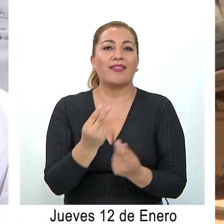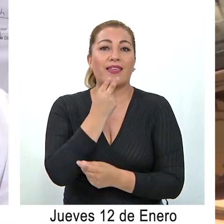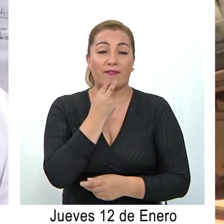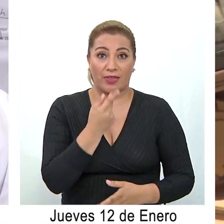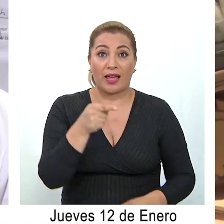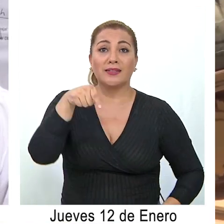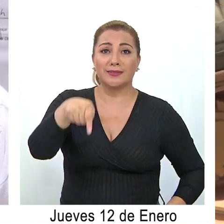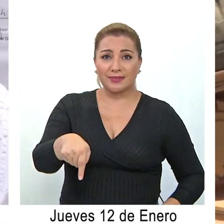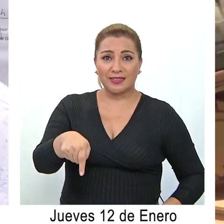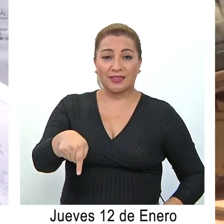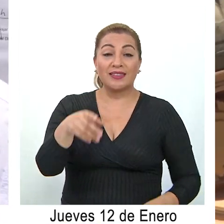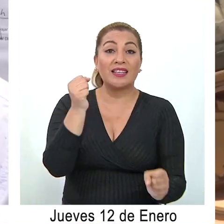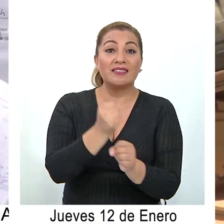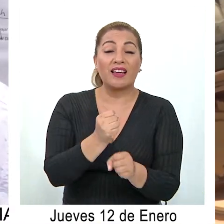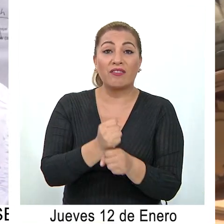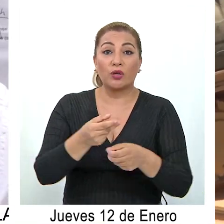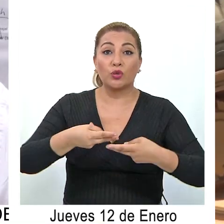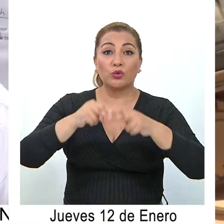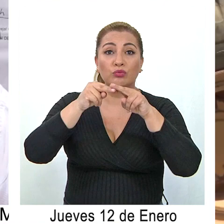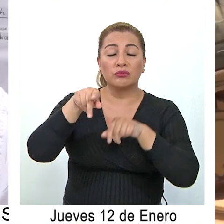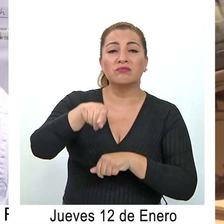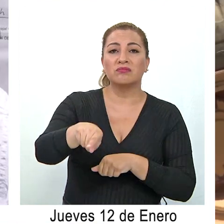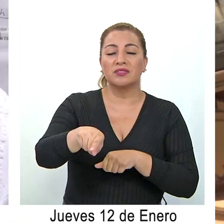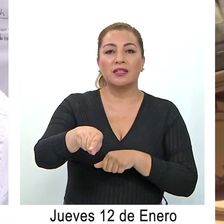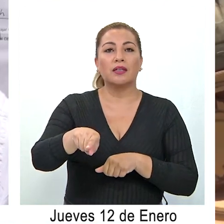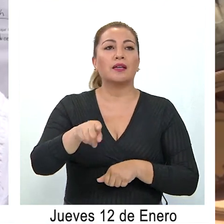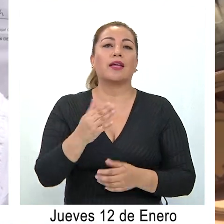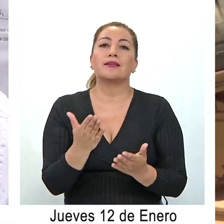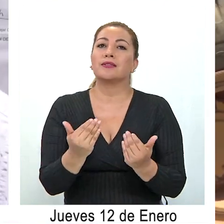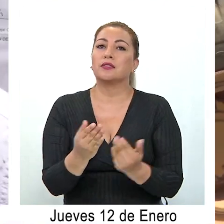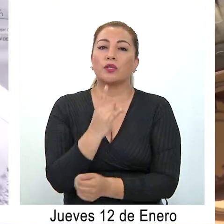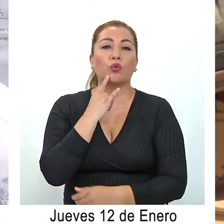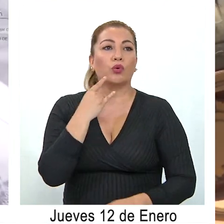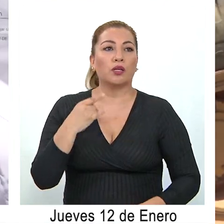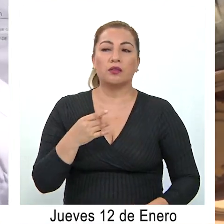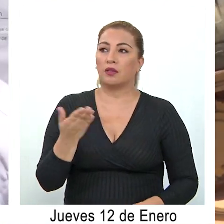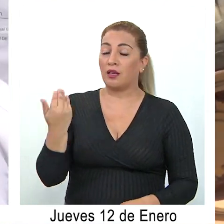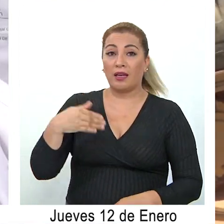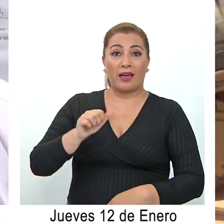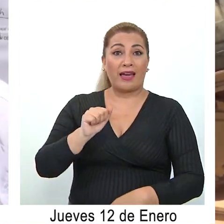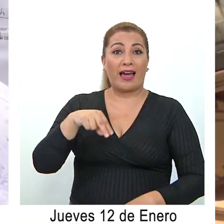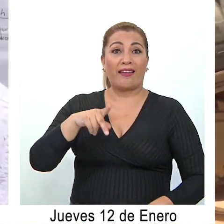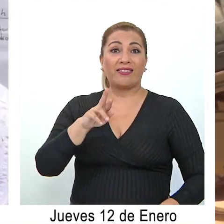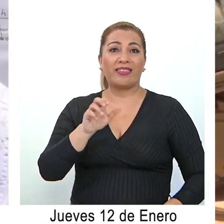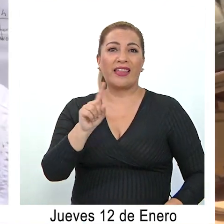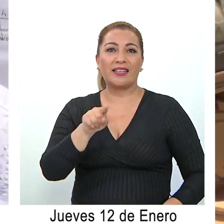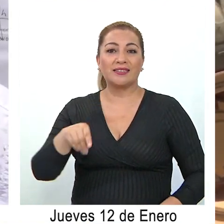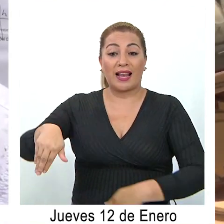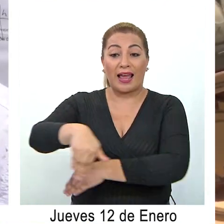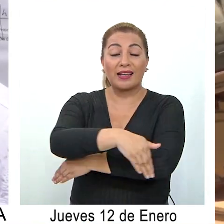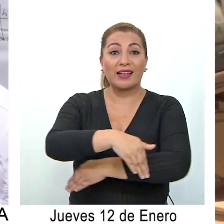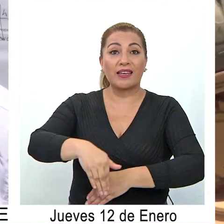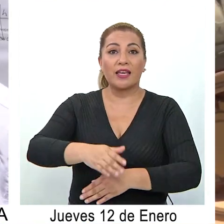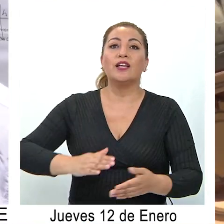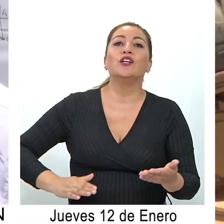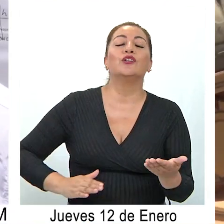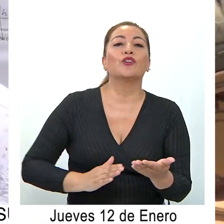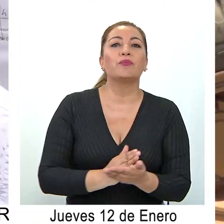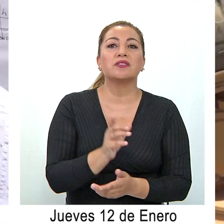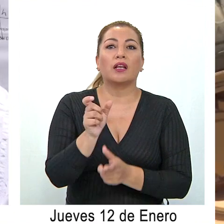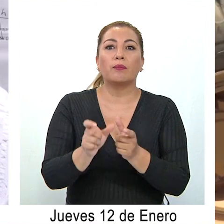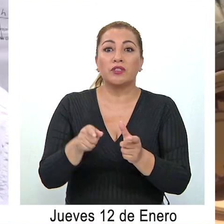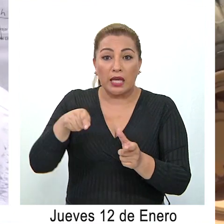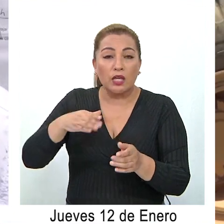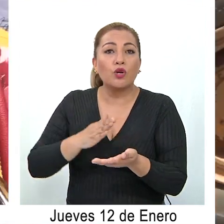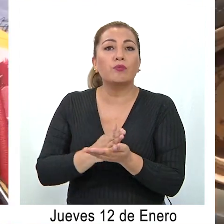vida. Y esta obra, fundamental, una necesidad y una urgencia, porque Andrés Farías es el inicio del camino de los peregrinos cuando